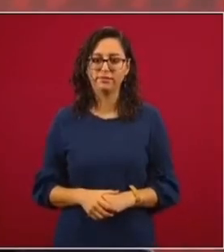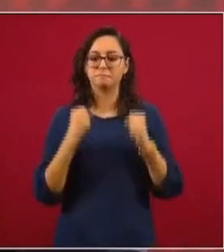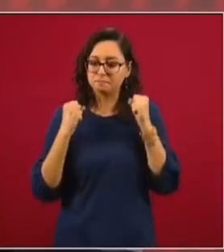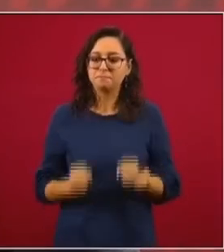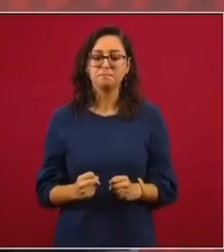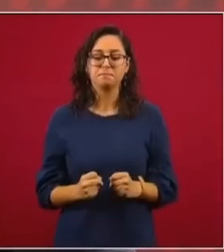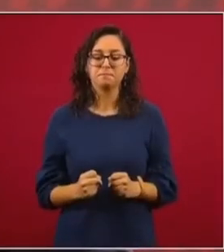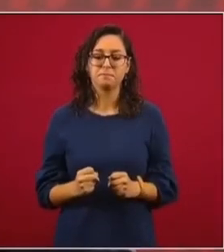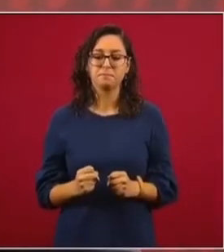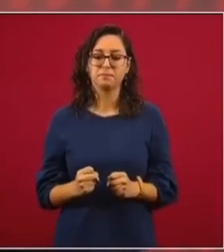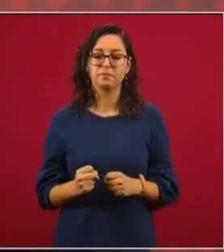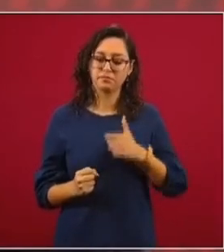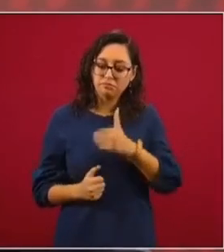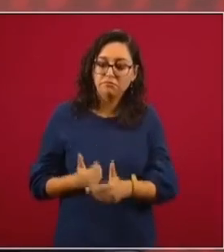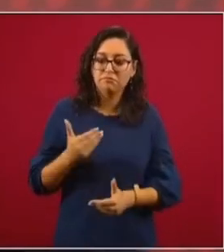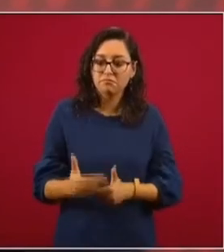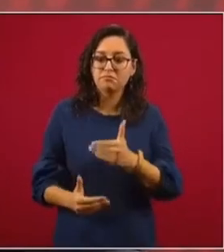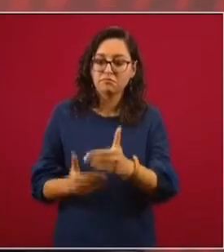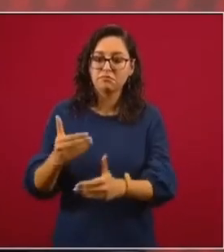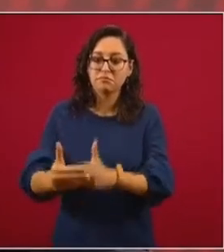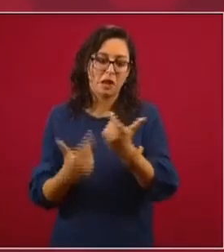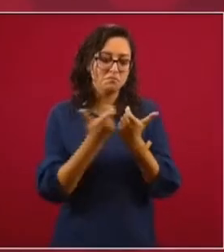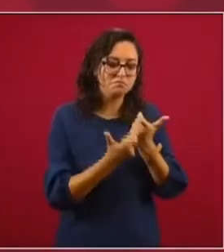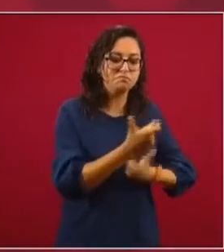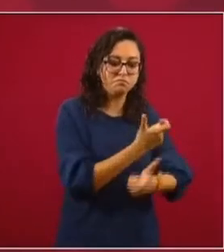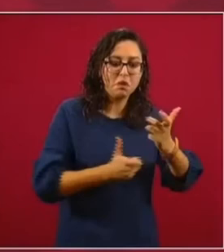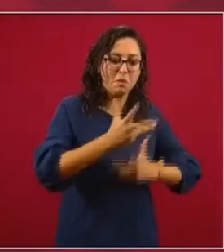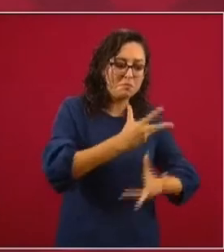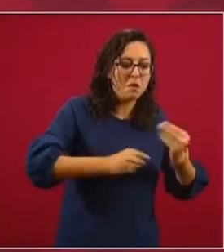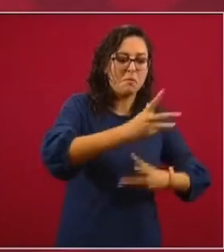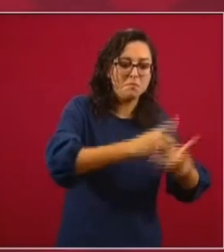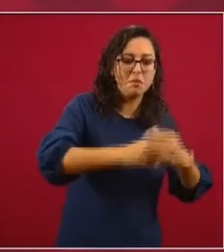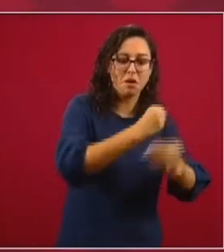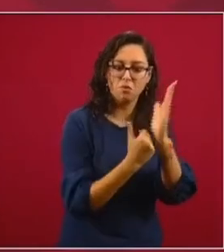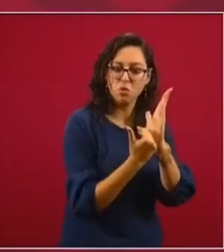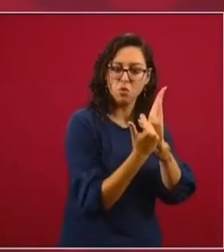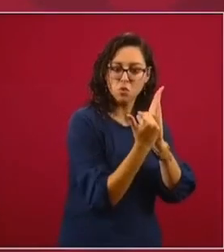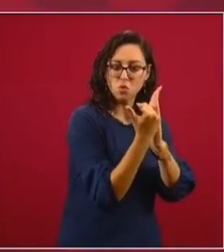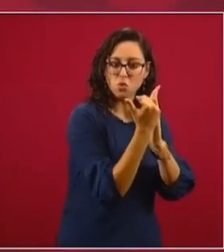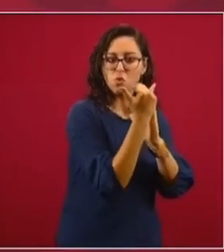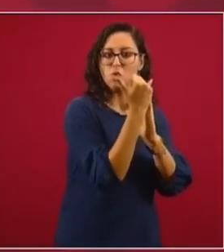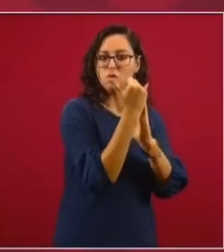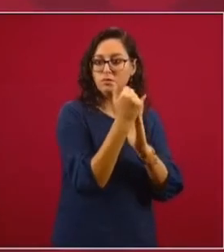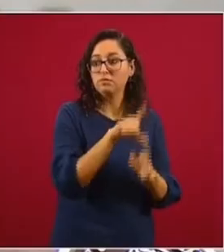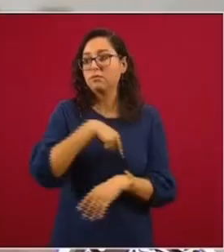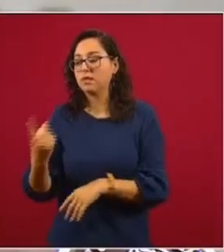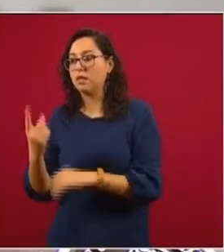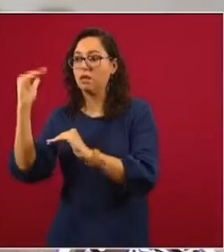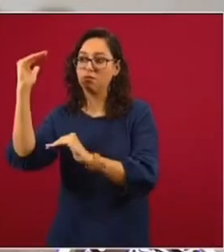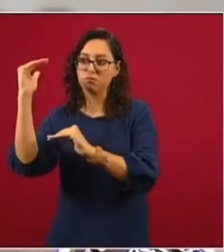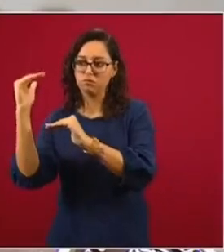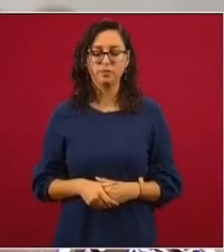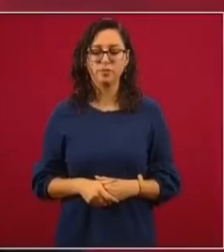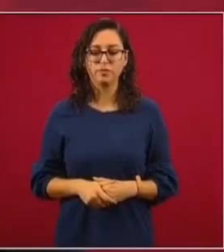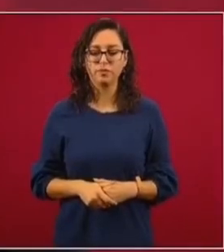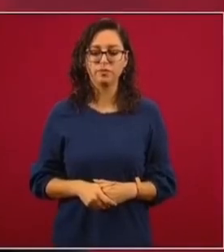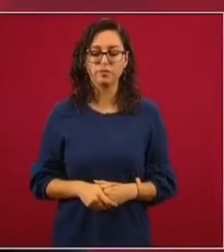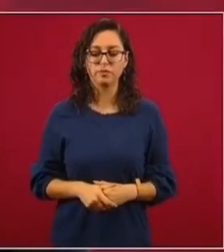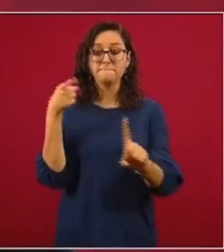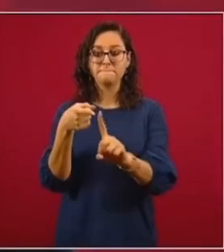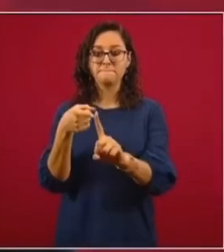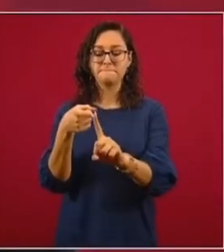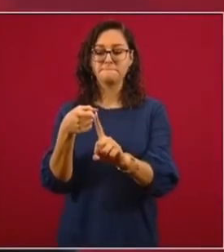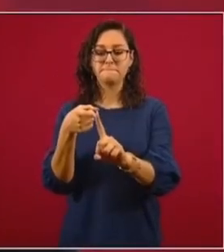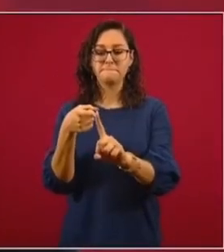Estamos seguros de que en la medida que se va a ir recuperando la economía, va a ir bajando ese porcentaje de deuda. Y el